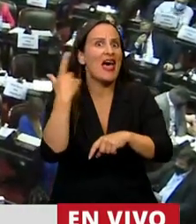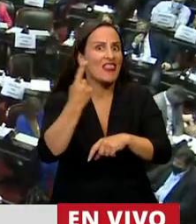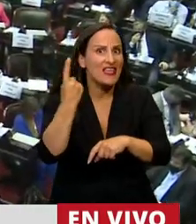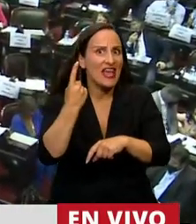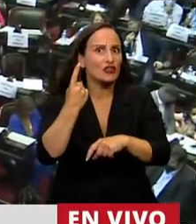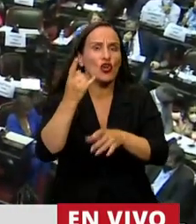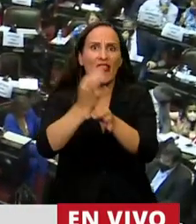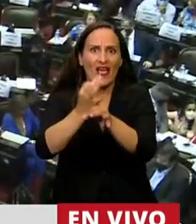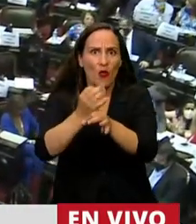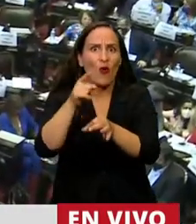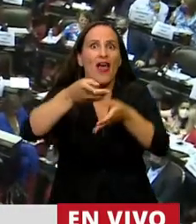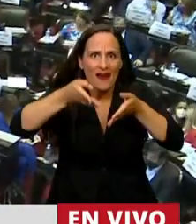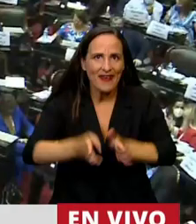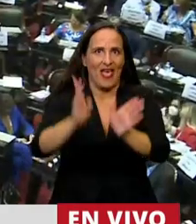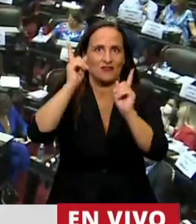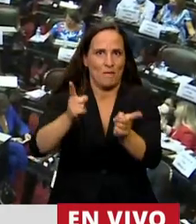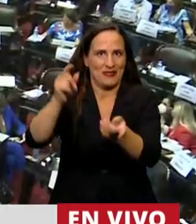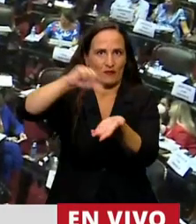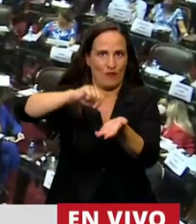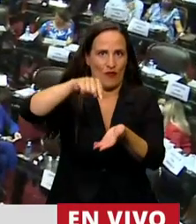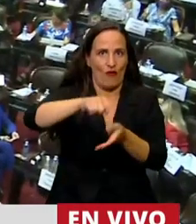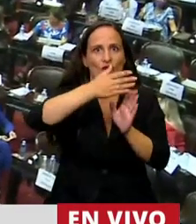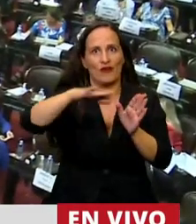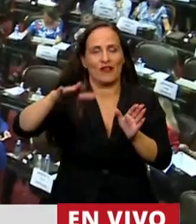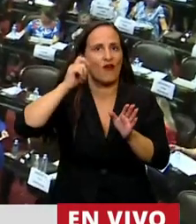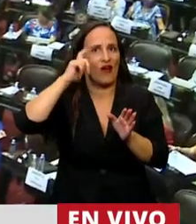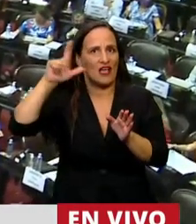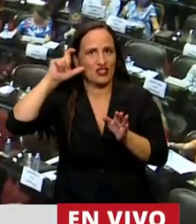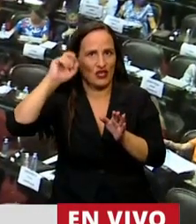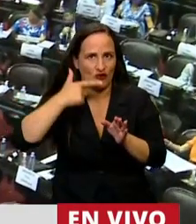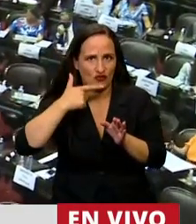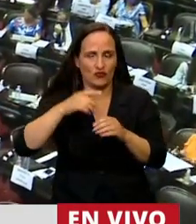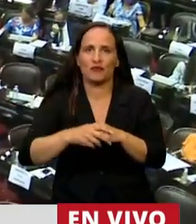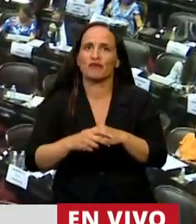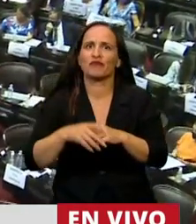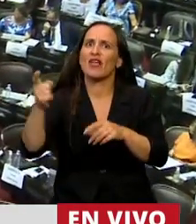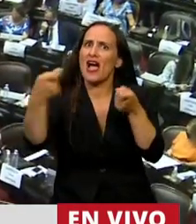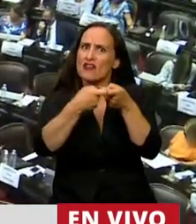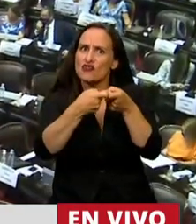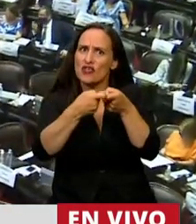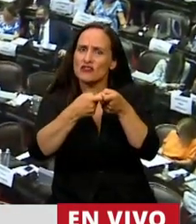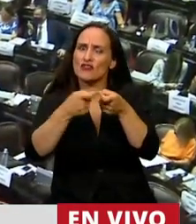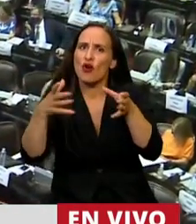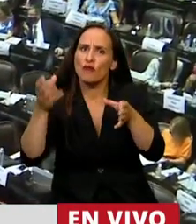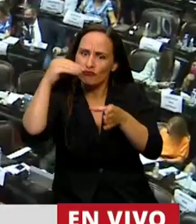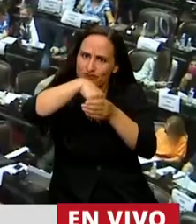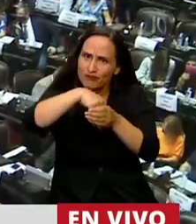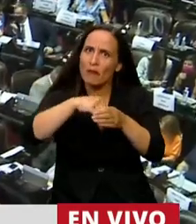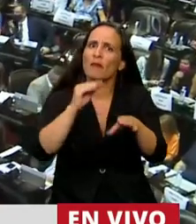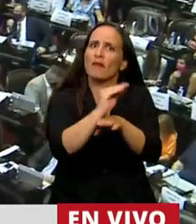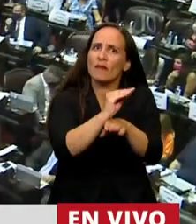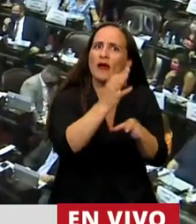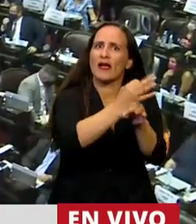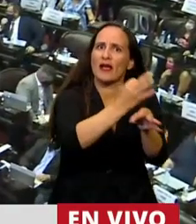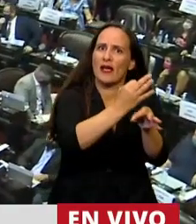Río Gallegos. Formó parte de la fundación de una asociación para sostener el colegio secundario tiempo antes de que se creara